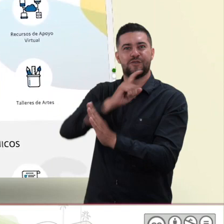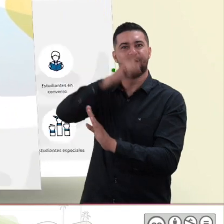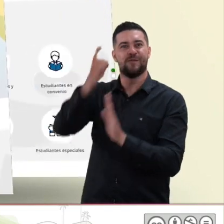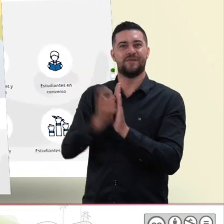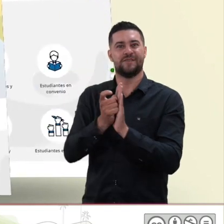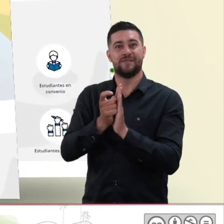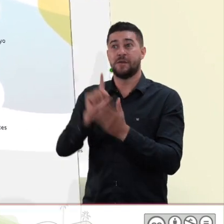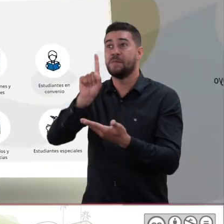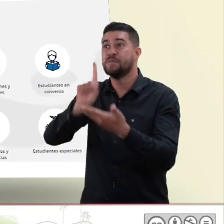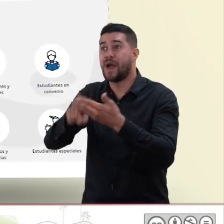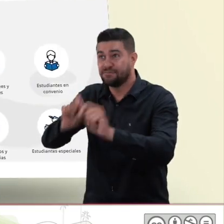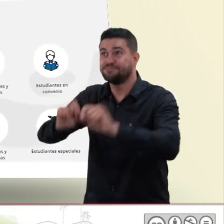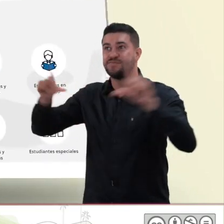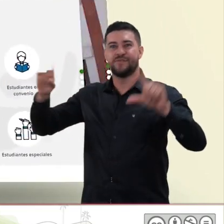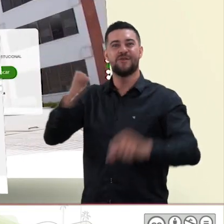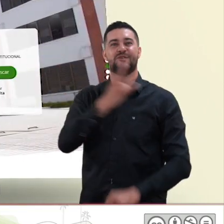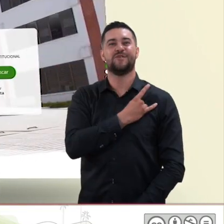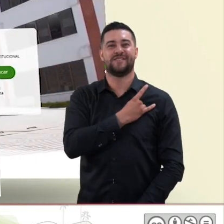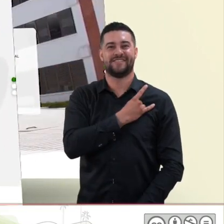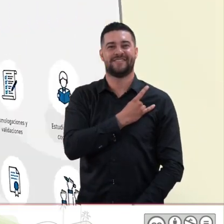universidad al alcance de un clic.